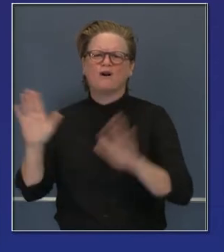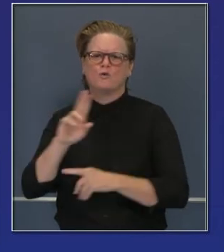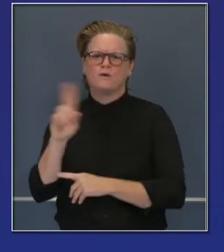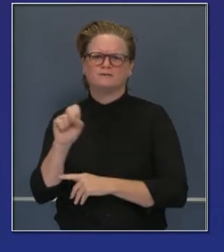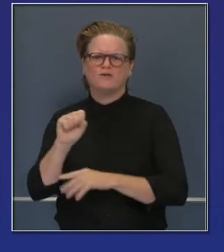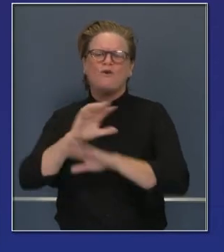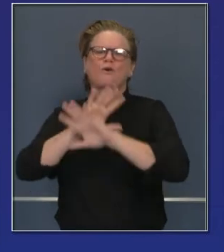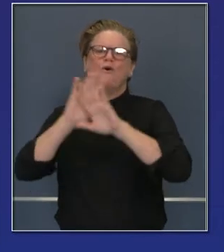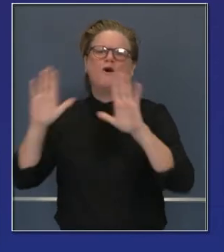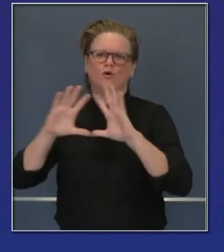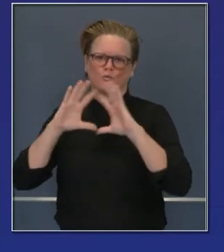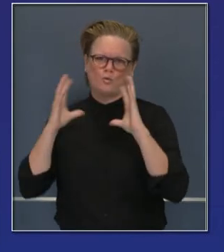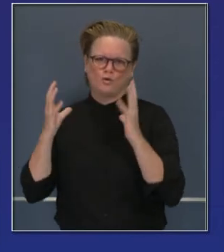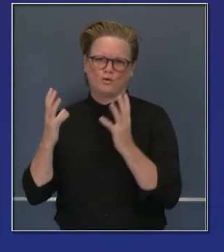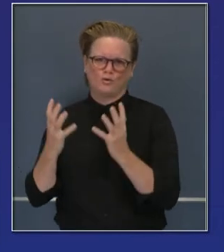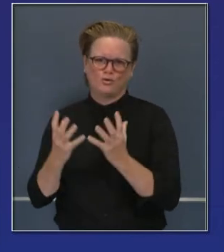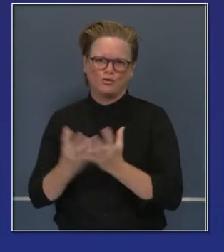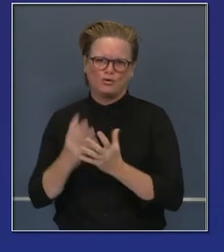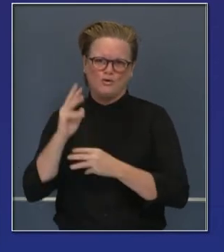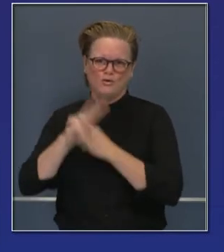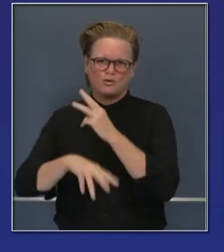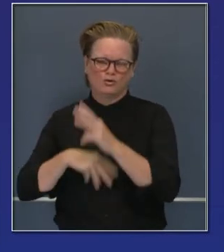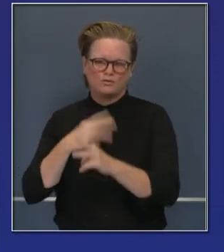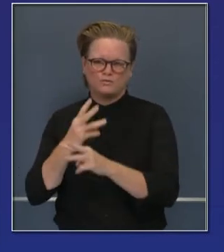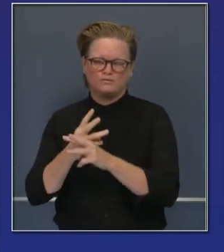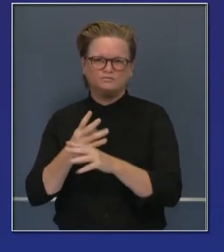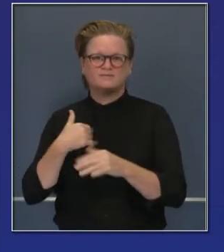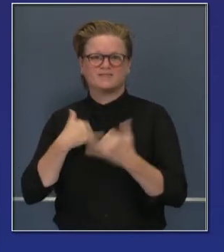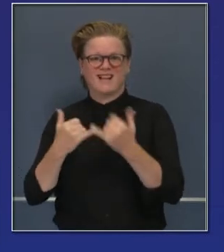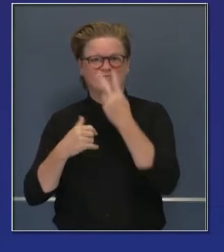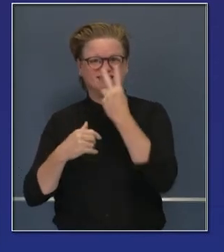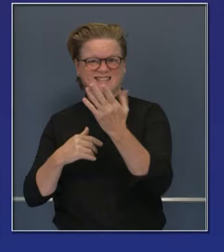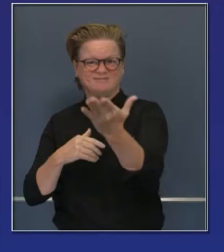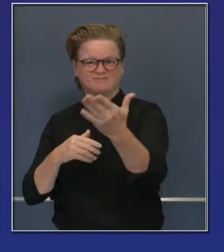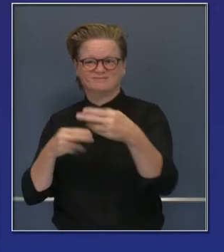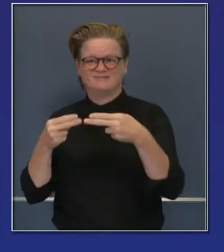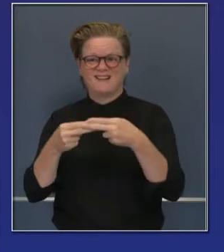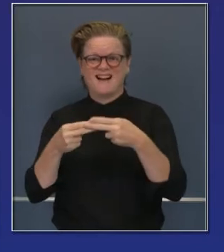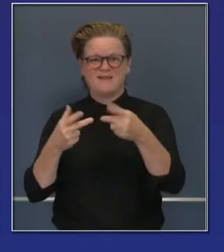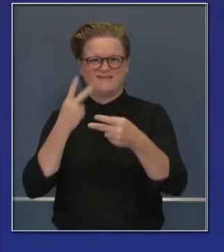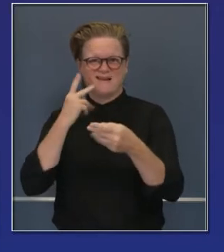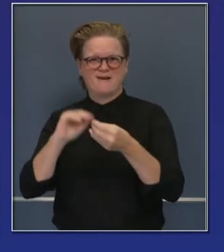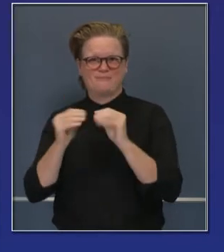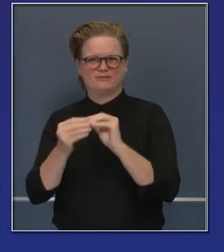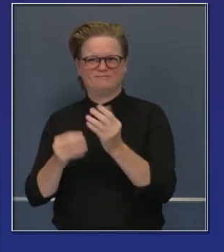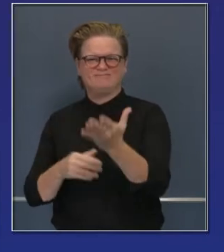No somos inmunes en el estado de California. En nuestra transparencia pueden ver las cifras de hoy.